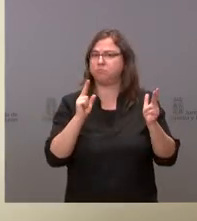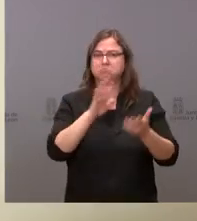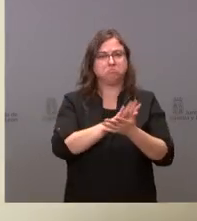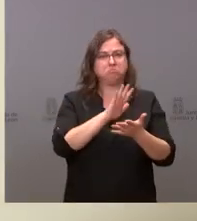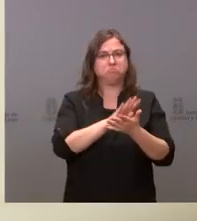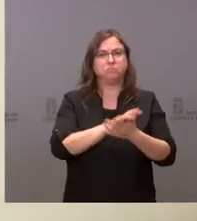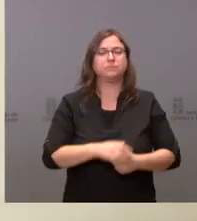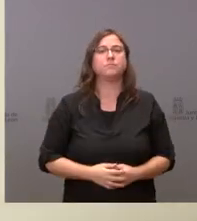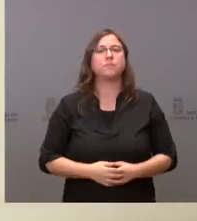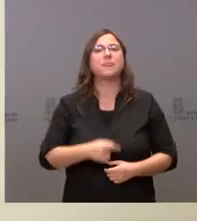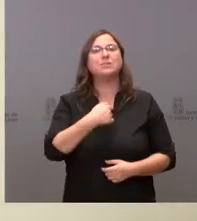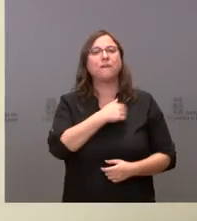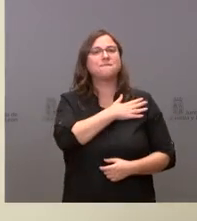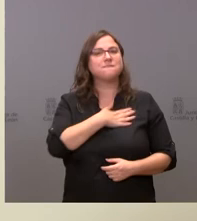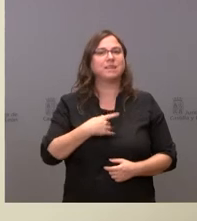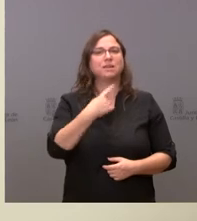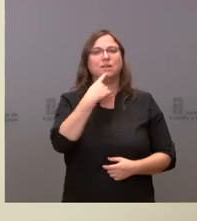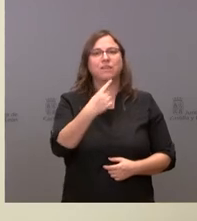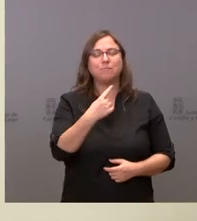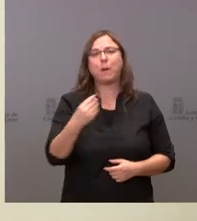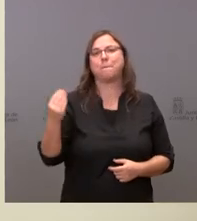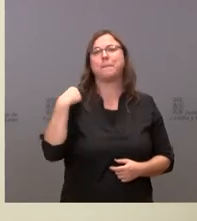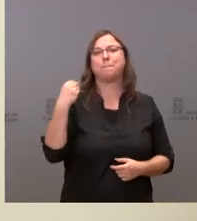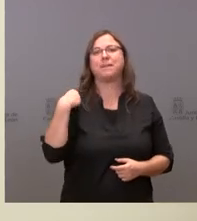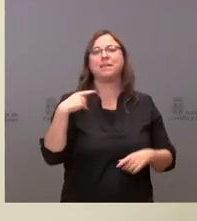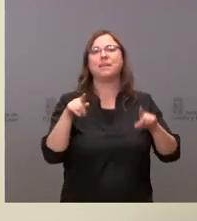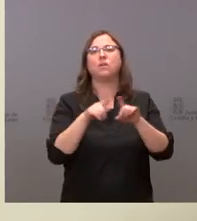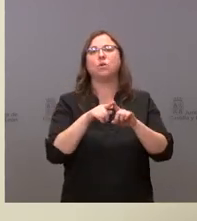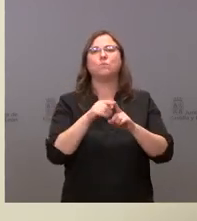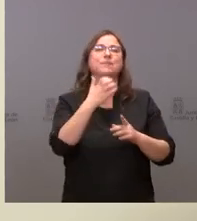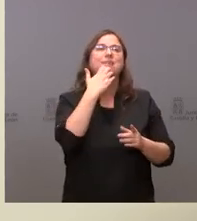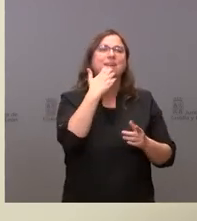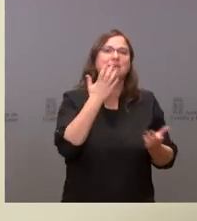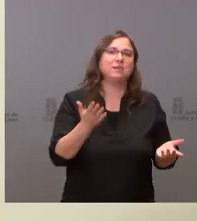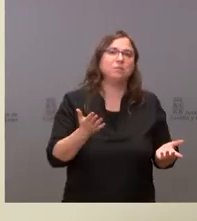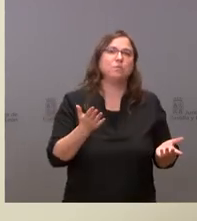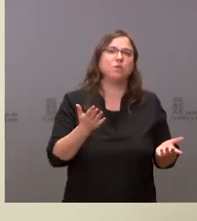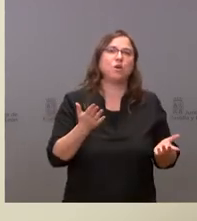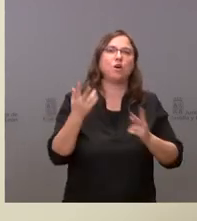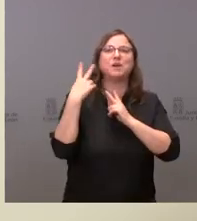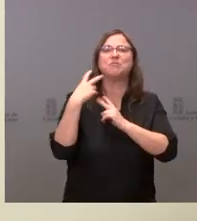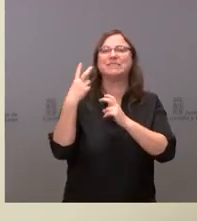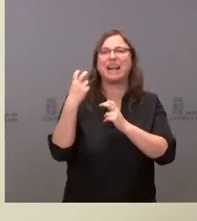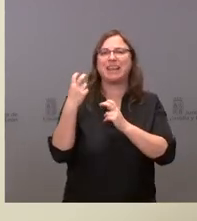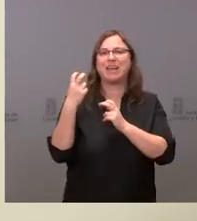tranquilidad y no me resisto a decir que quien nos pide que busquemos ejemplos fuera de fiscalidad